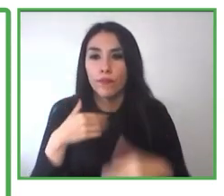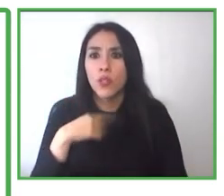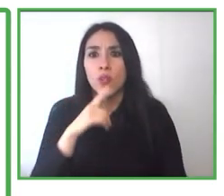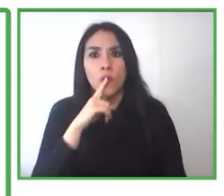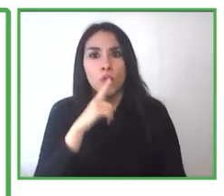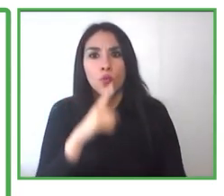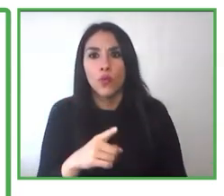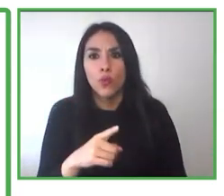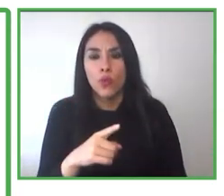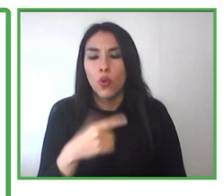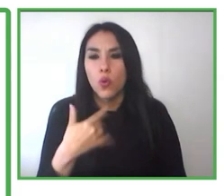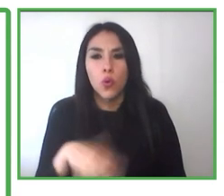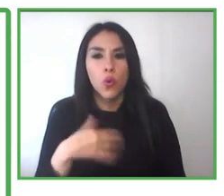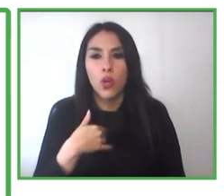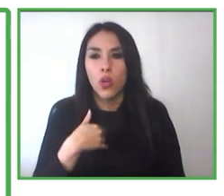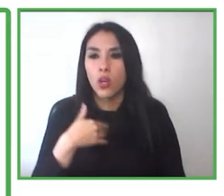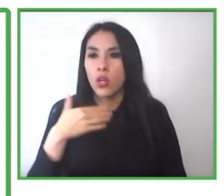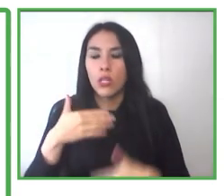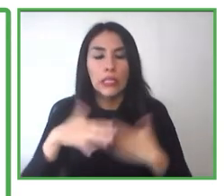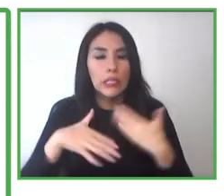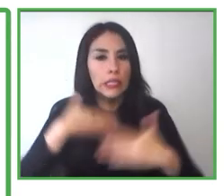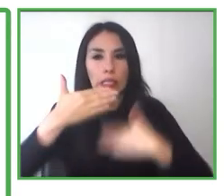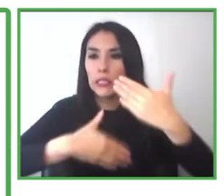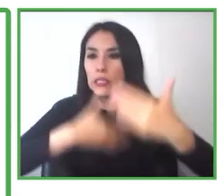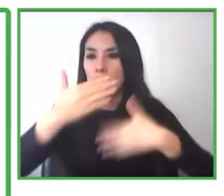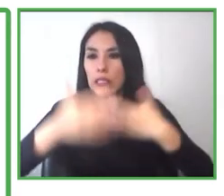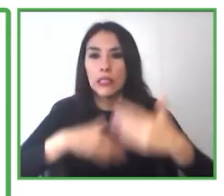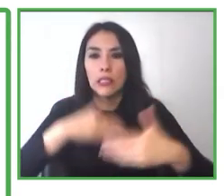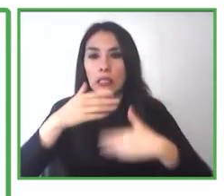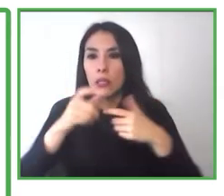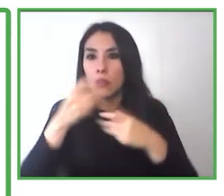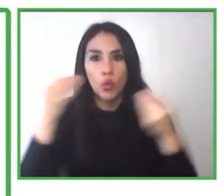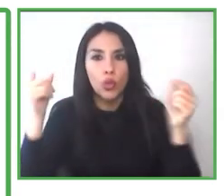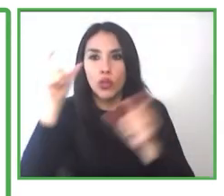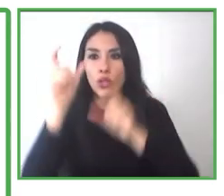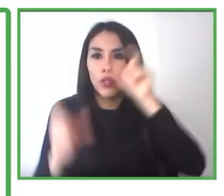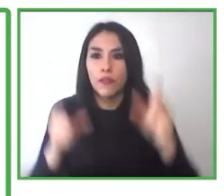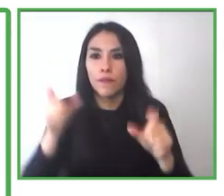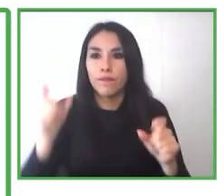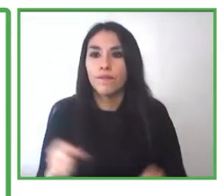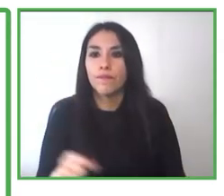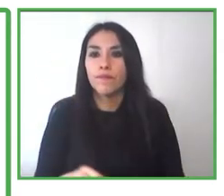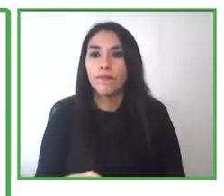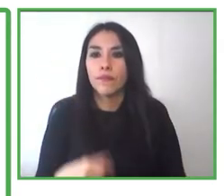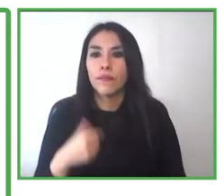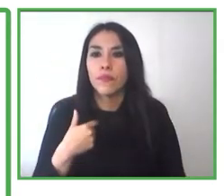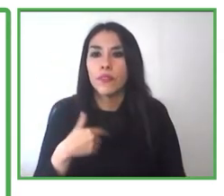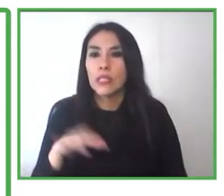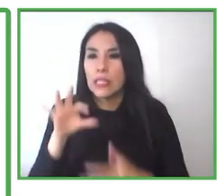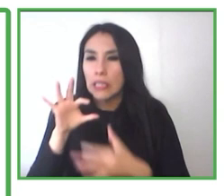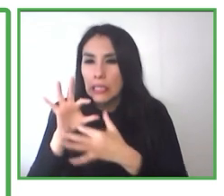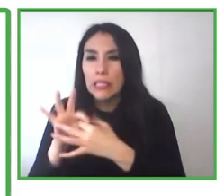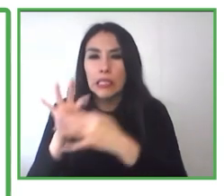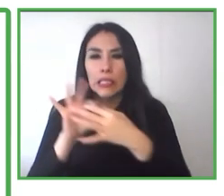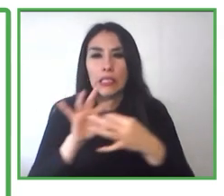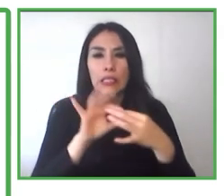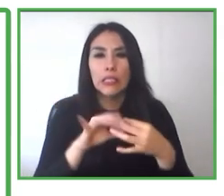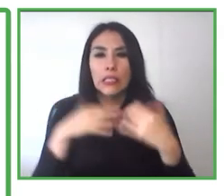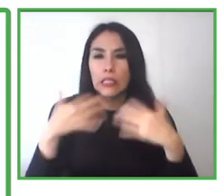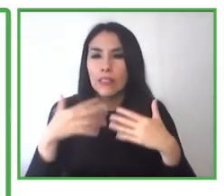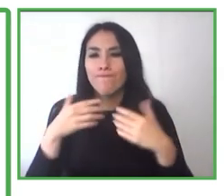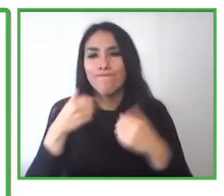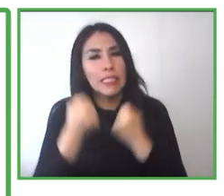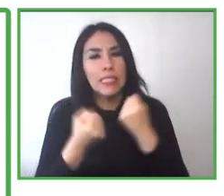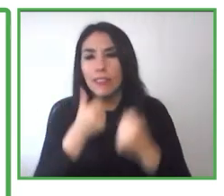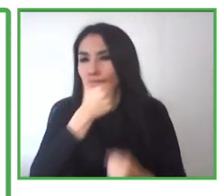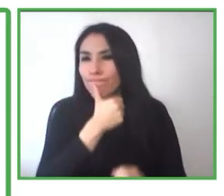nuevos usuarios, y siempre se están realizando nuevas alianzas, entonces tratamos de estar vigentes anualmente postulando a los